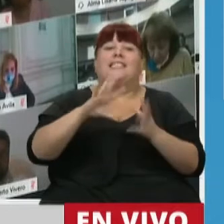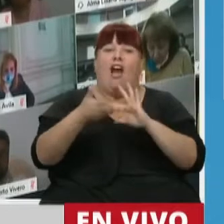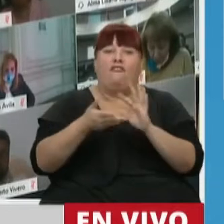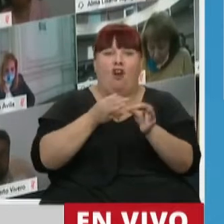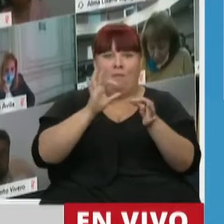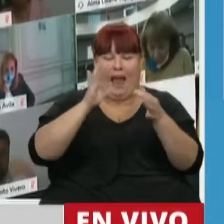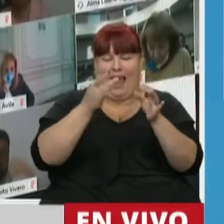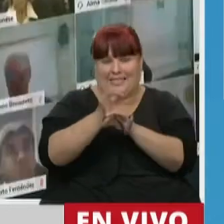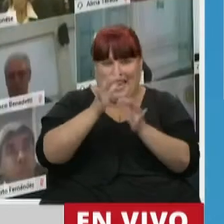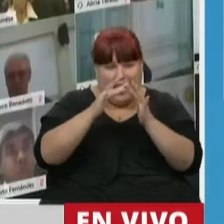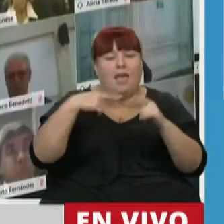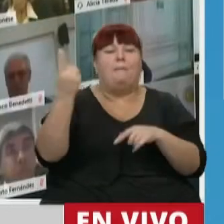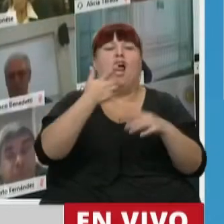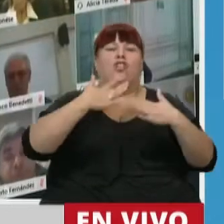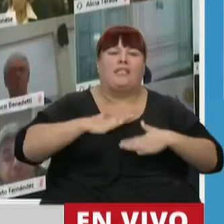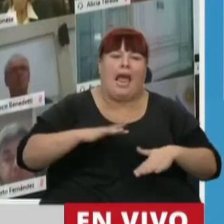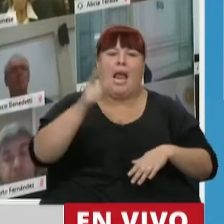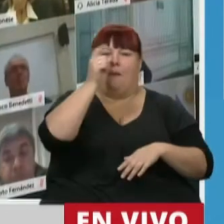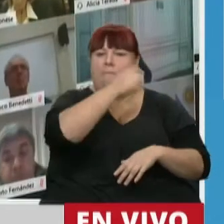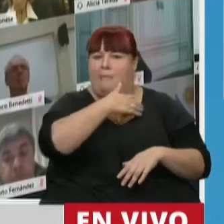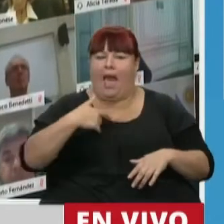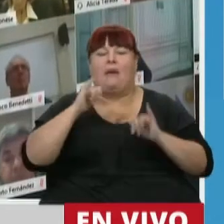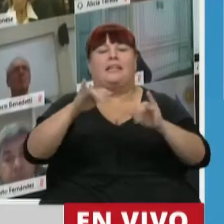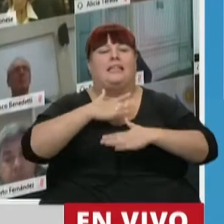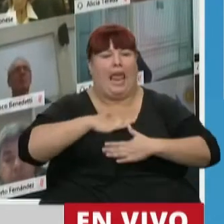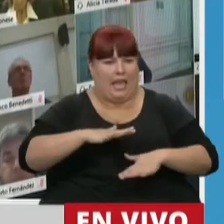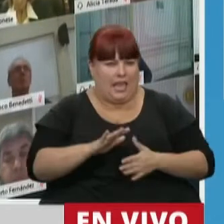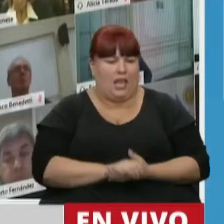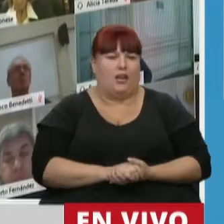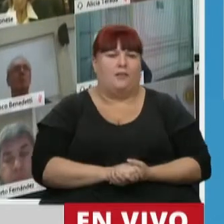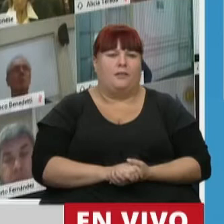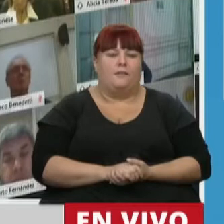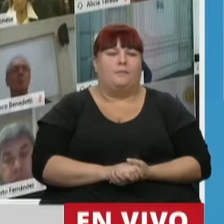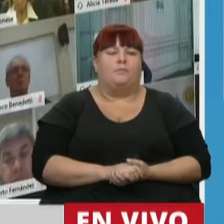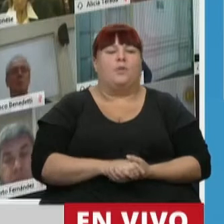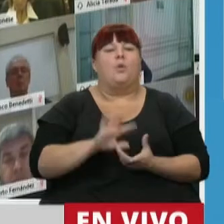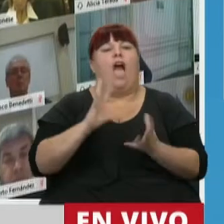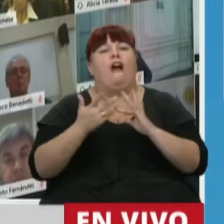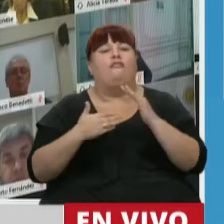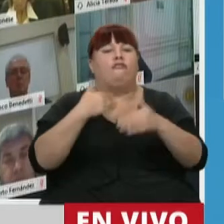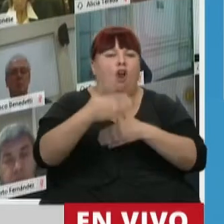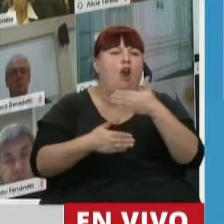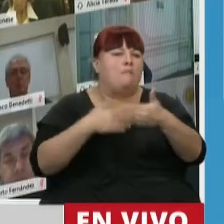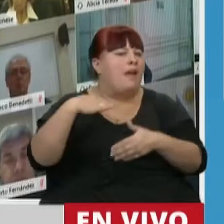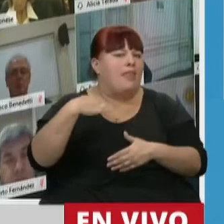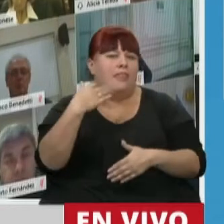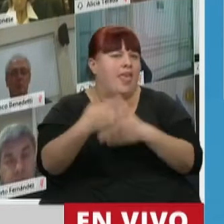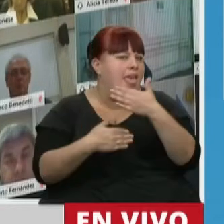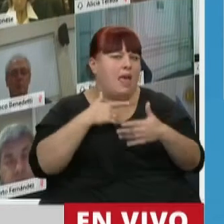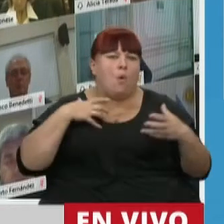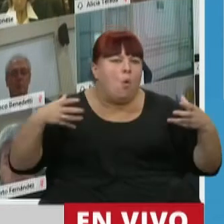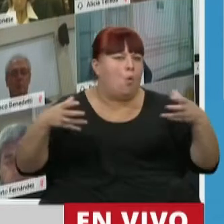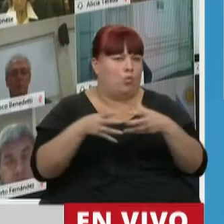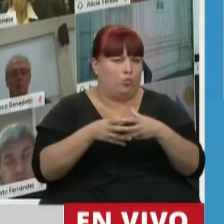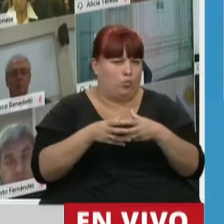forma tranquilidad a las madres y a los padres. Hay un camino que vamos a tener que transitar todos